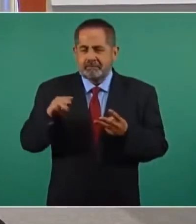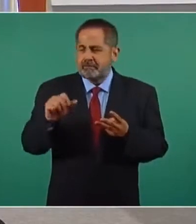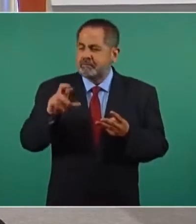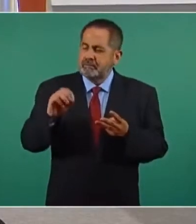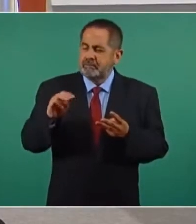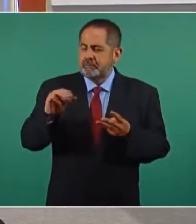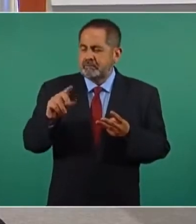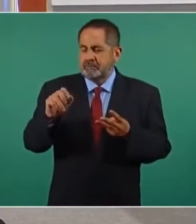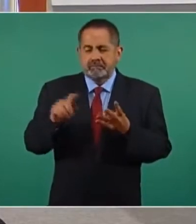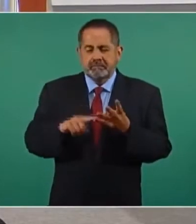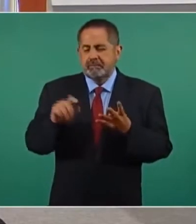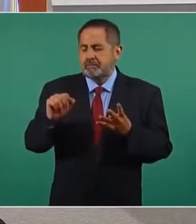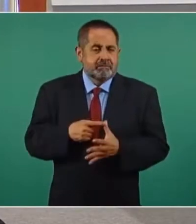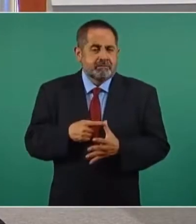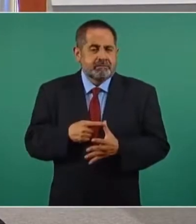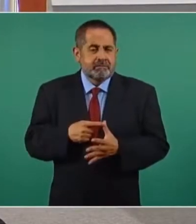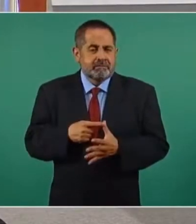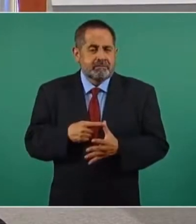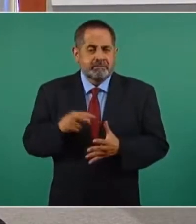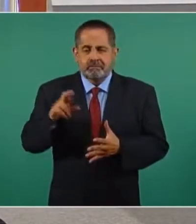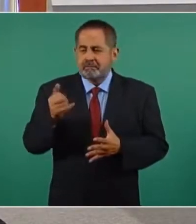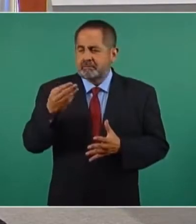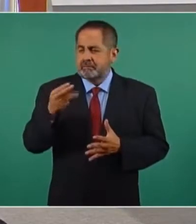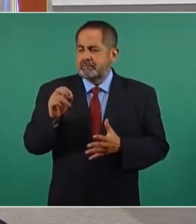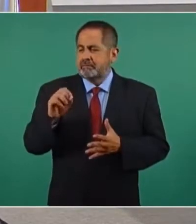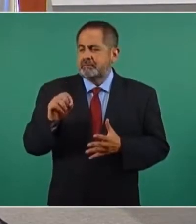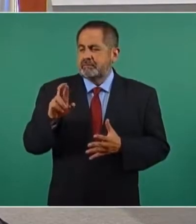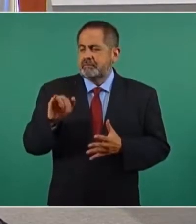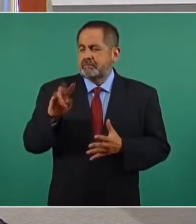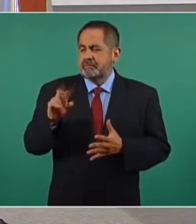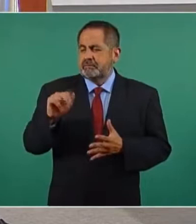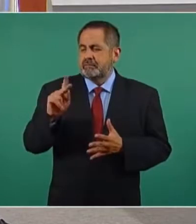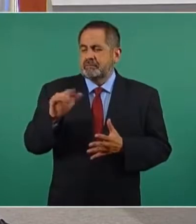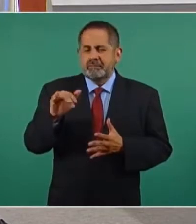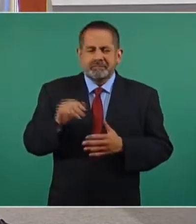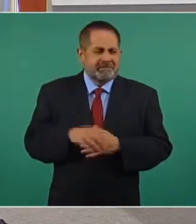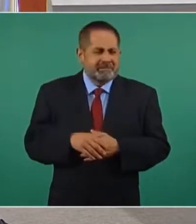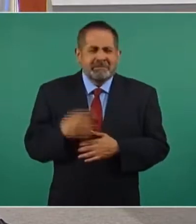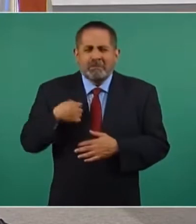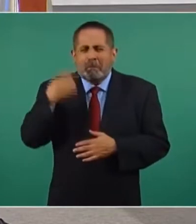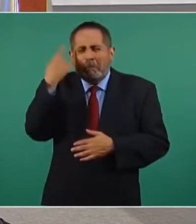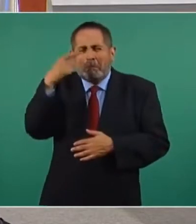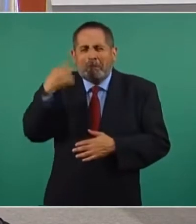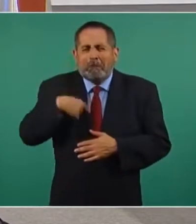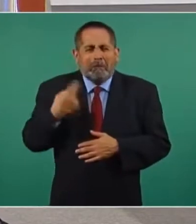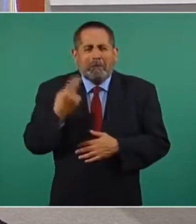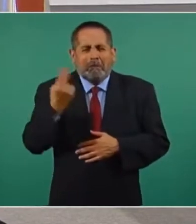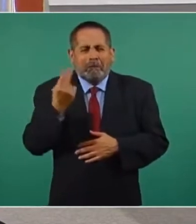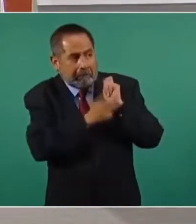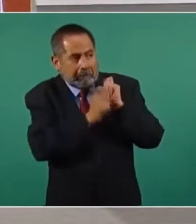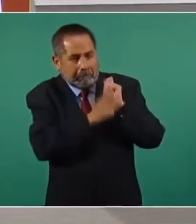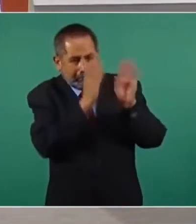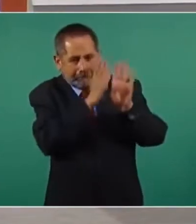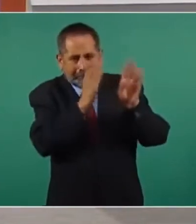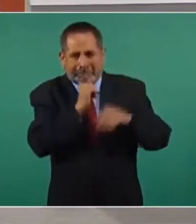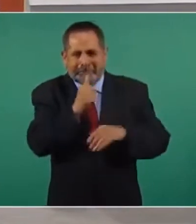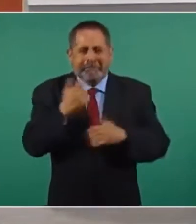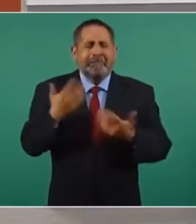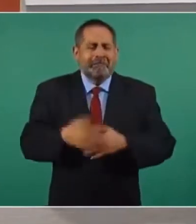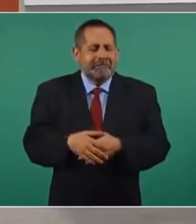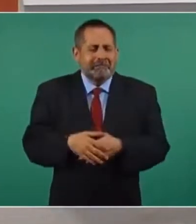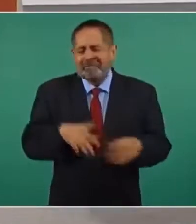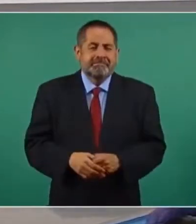Maldonado, Salvador García Soto, Raimundo Rivapalazo. ¿Para qué los vamos a espiar? O sea, de veras, si son